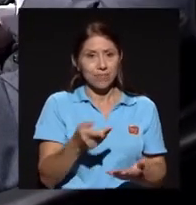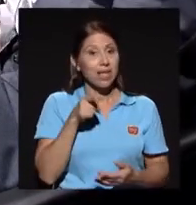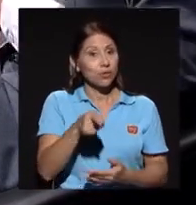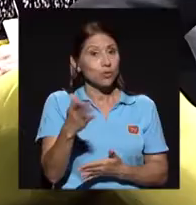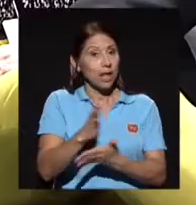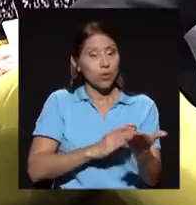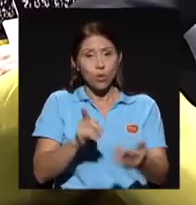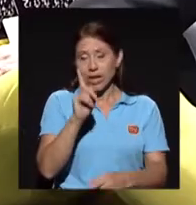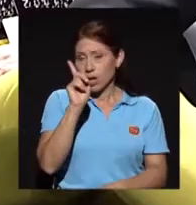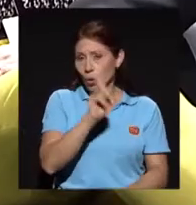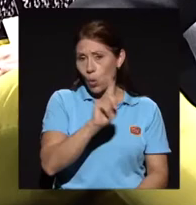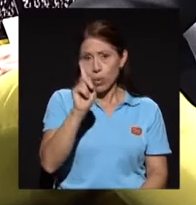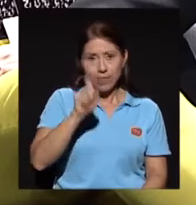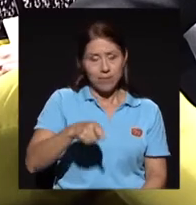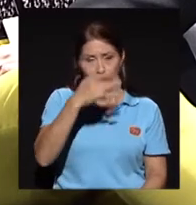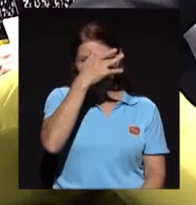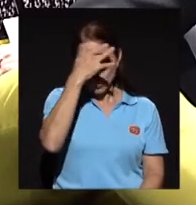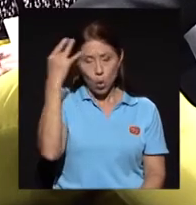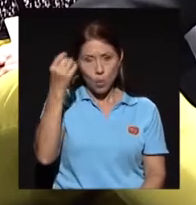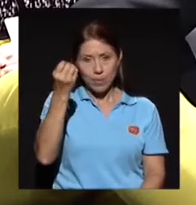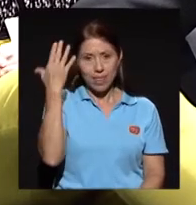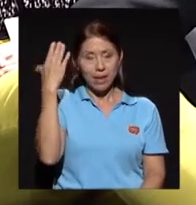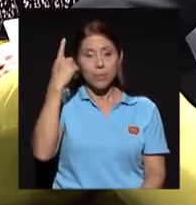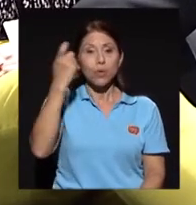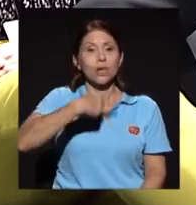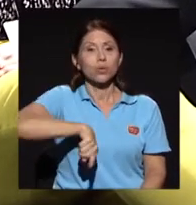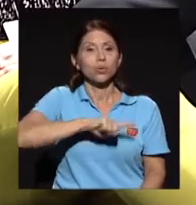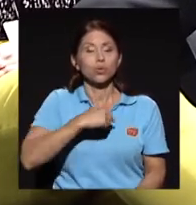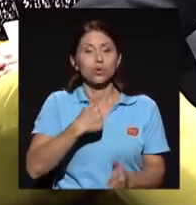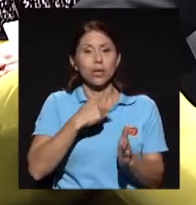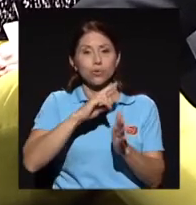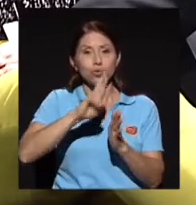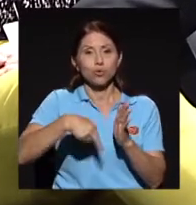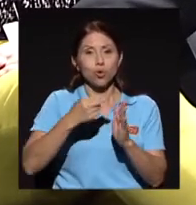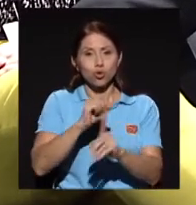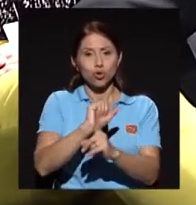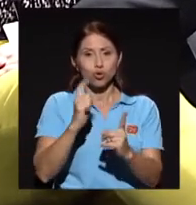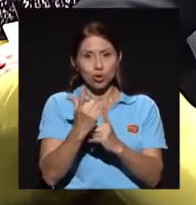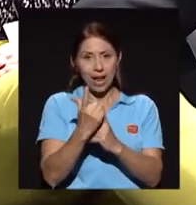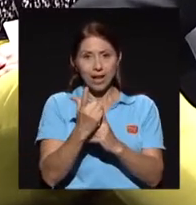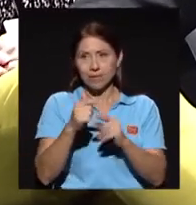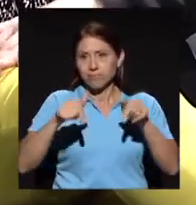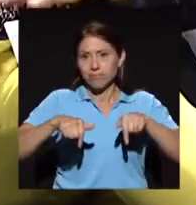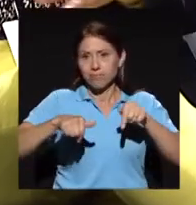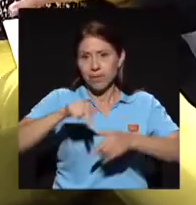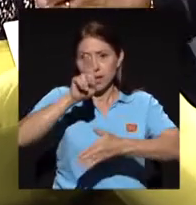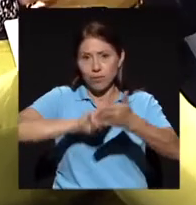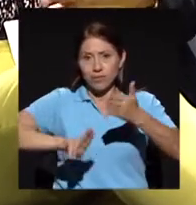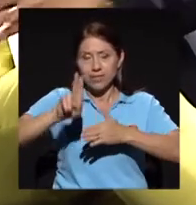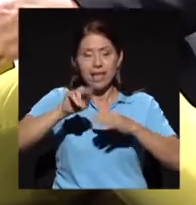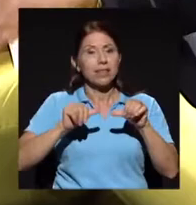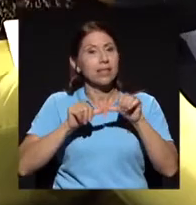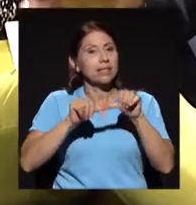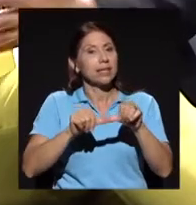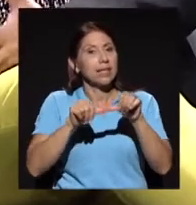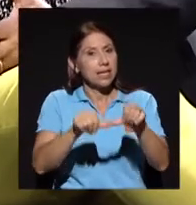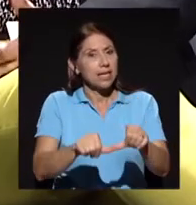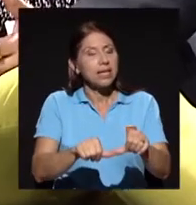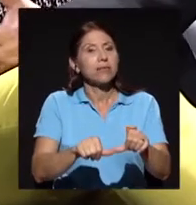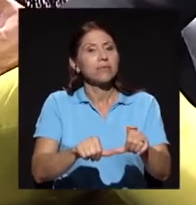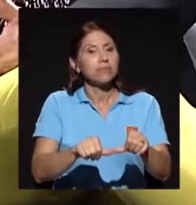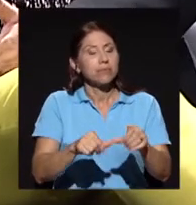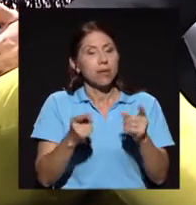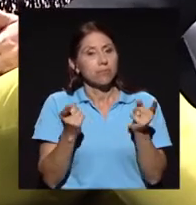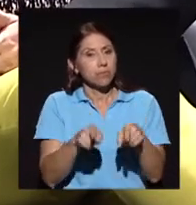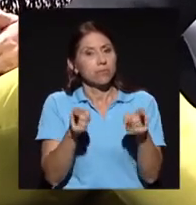olvidar, ¿verdad?, porque tenemos un rol social en la universidad como tal de seguir manteniendo, ¿verdad?, de generar